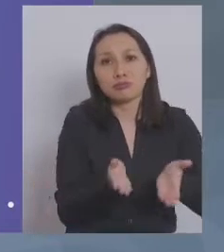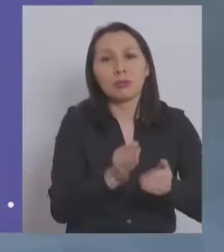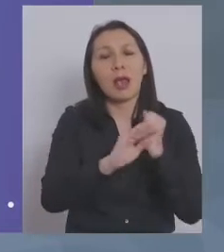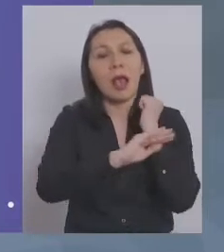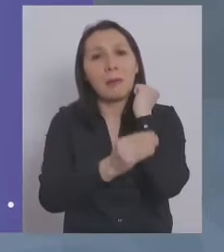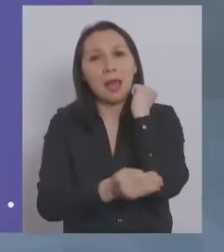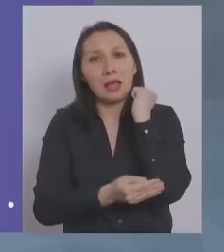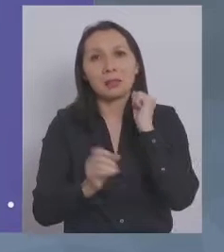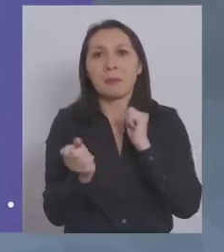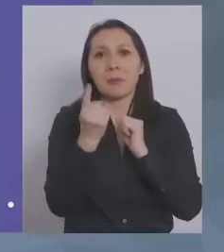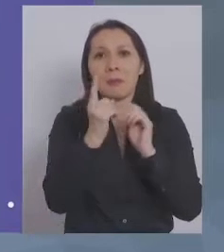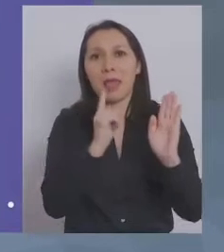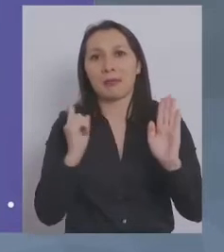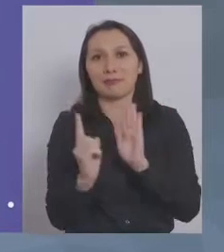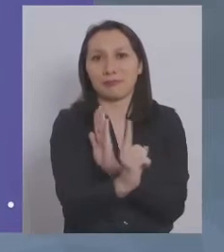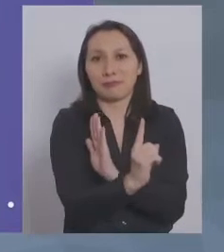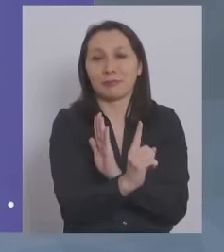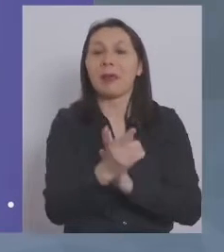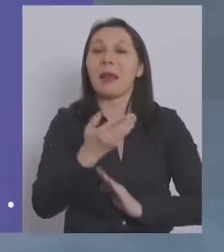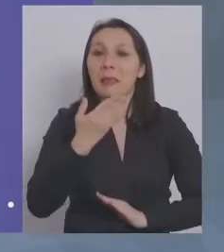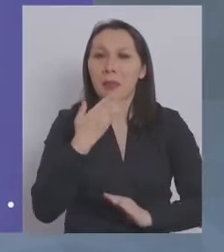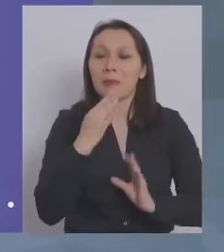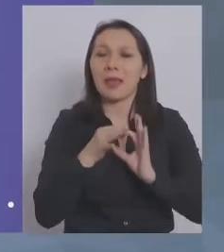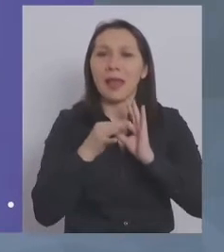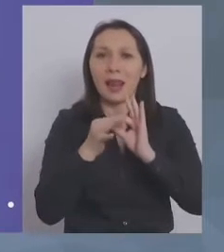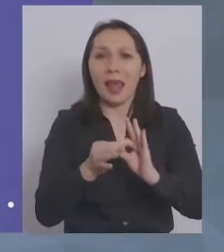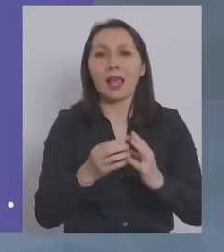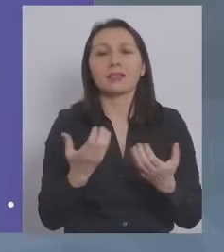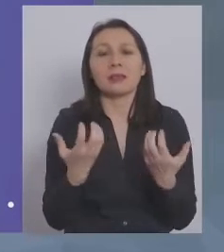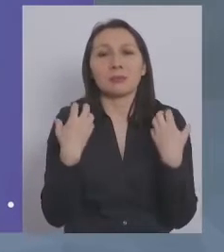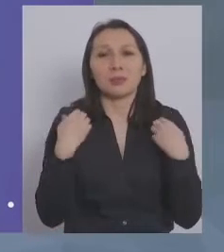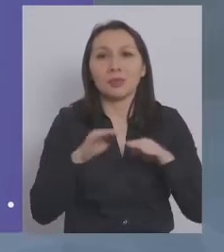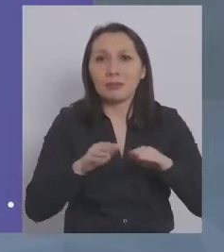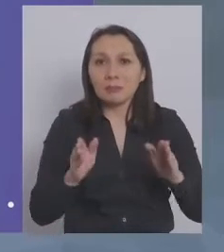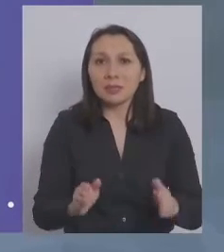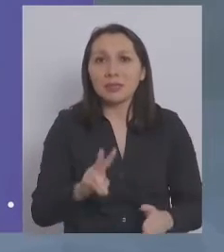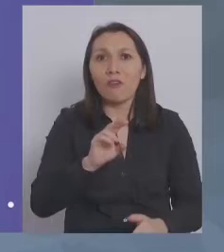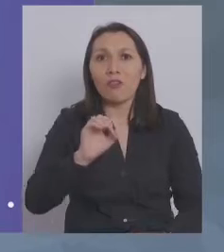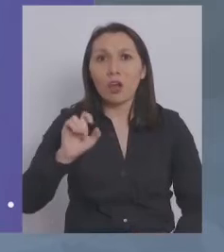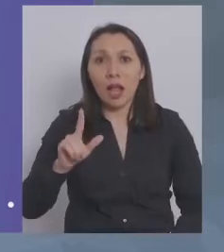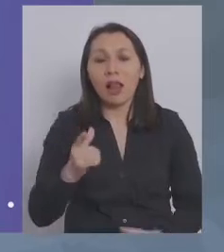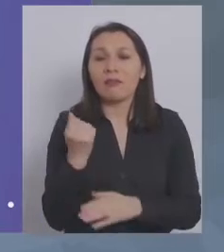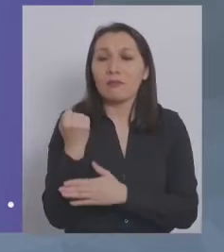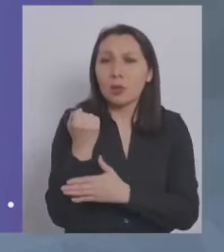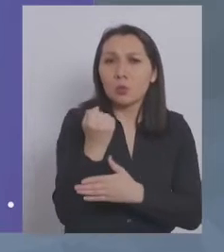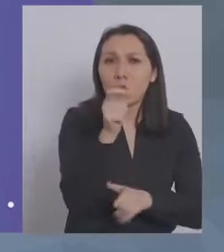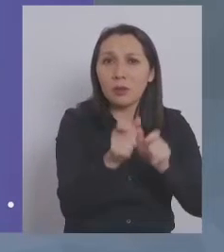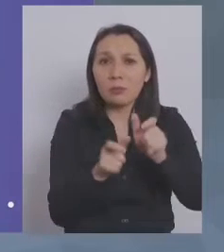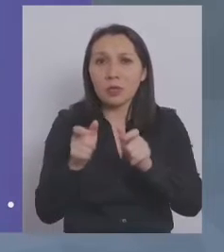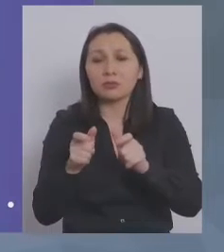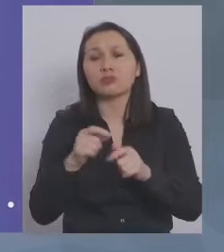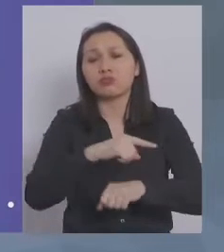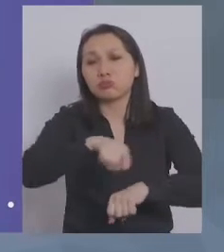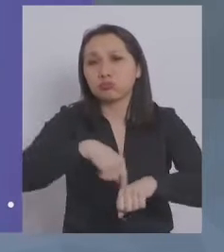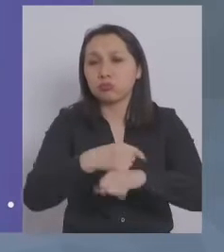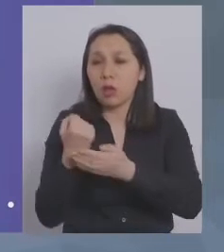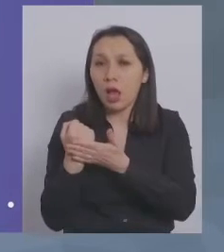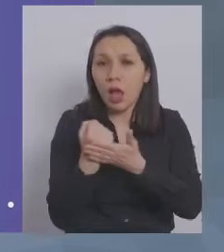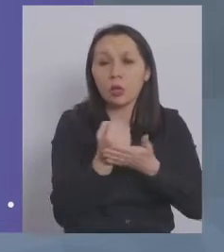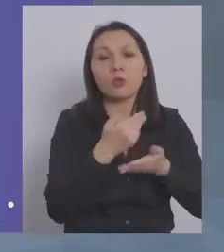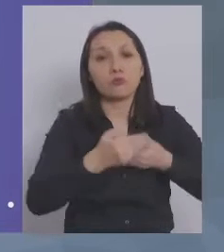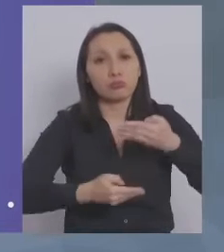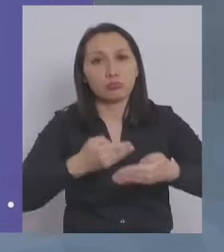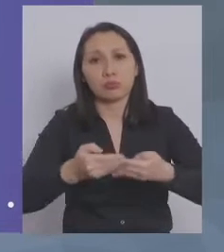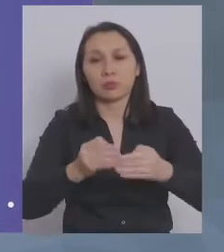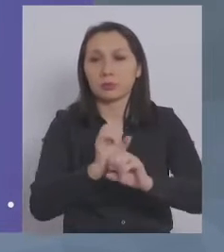forma preferente. Agradecer también a los vocales y a los facilitadores que han contribuido enormemente durante estas horas a que el